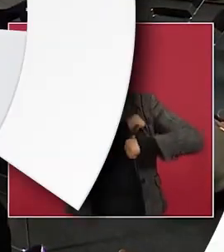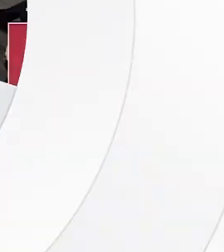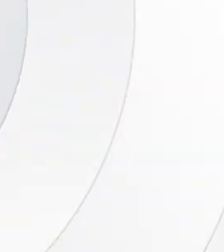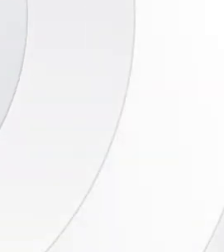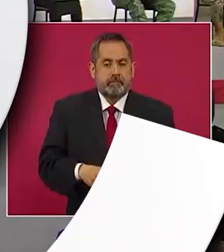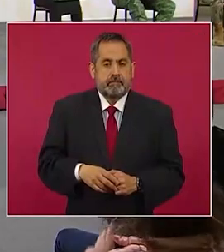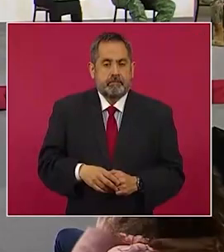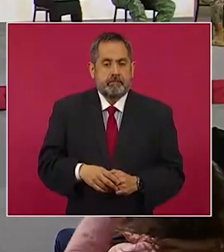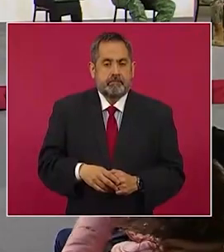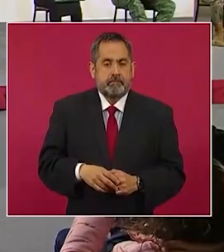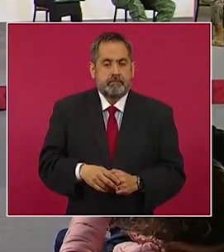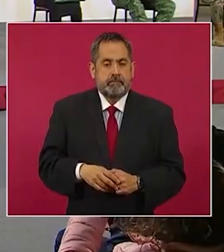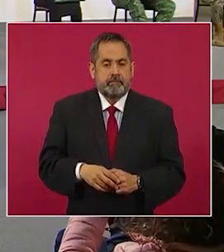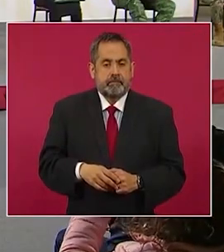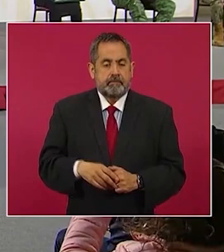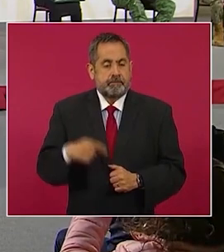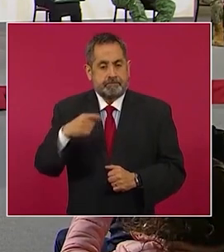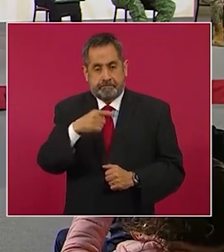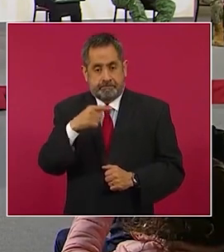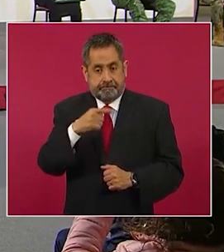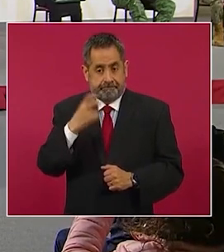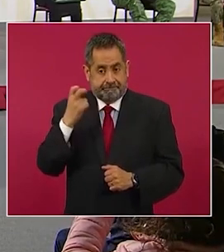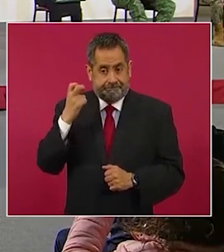Esta es la pensión,